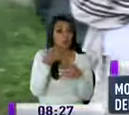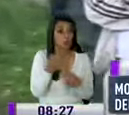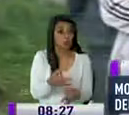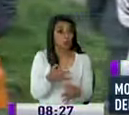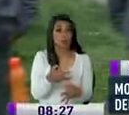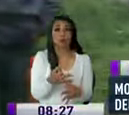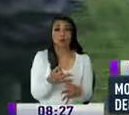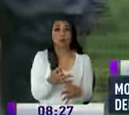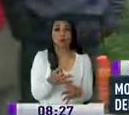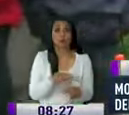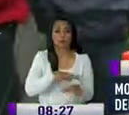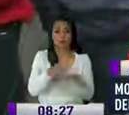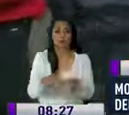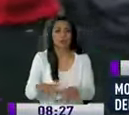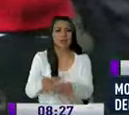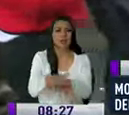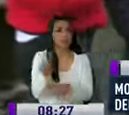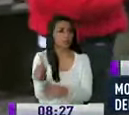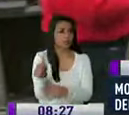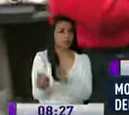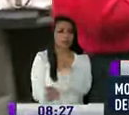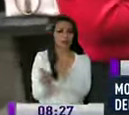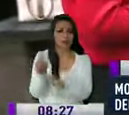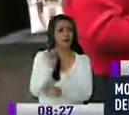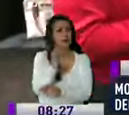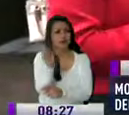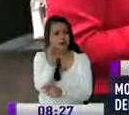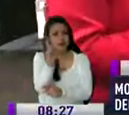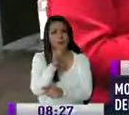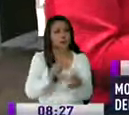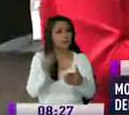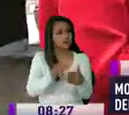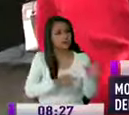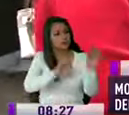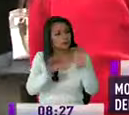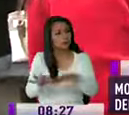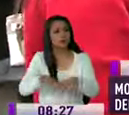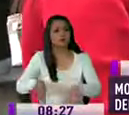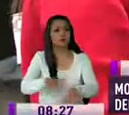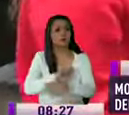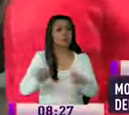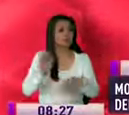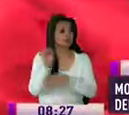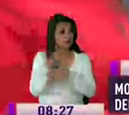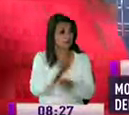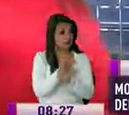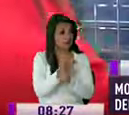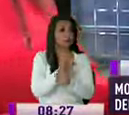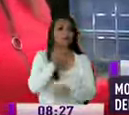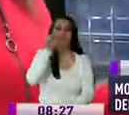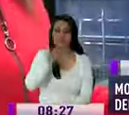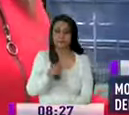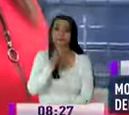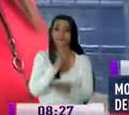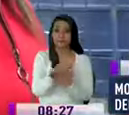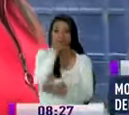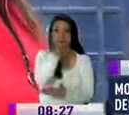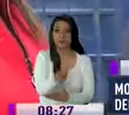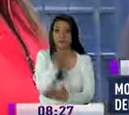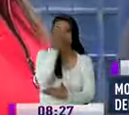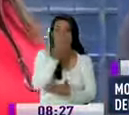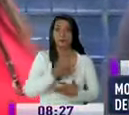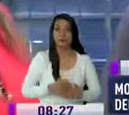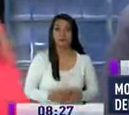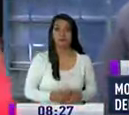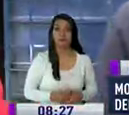dejaban la tierra ustedes hablaron con las personas a decirles que obviamente está prohibido pero embargo no hicieron caso buenos días